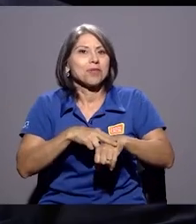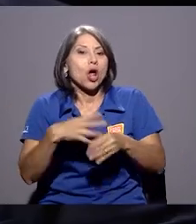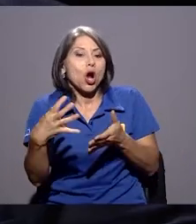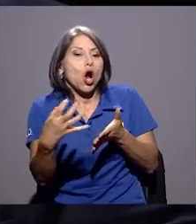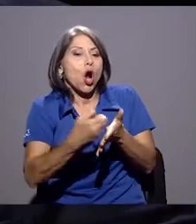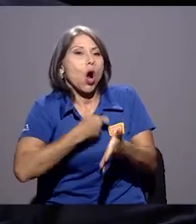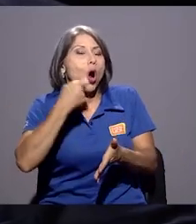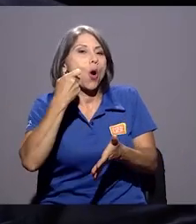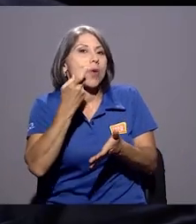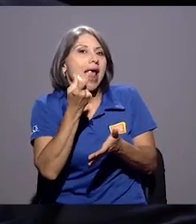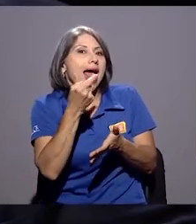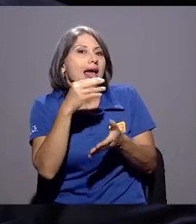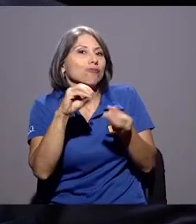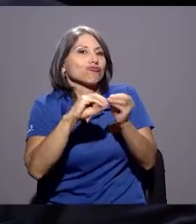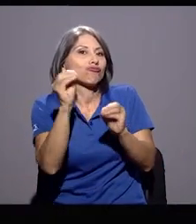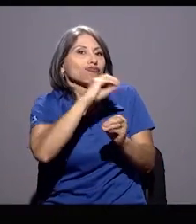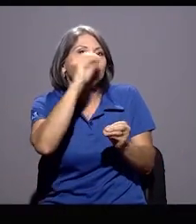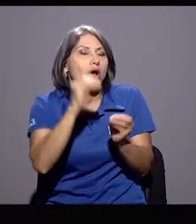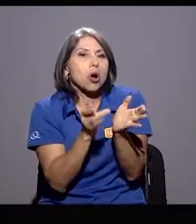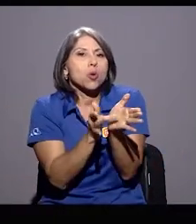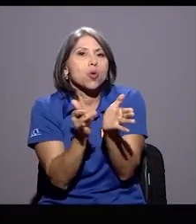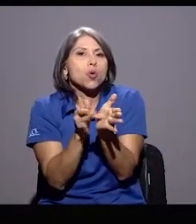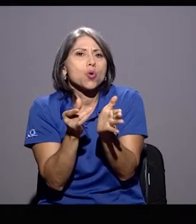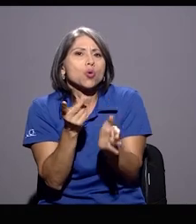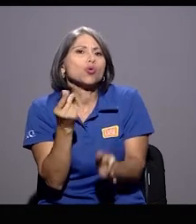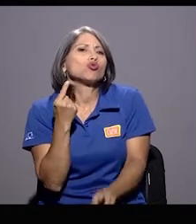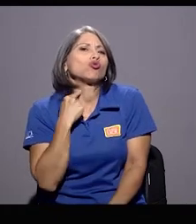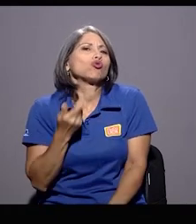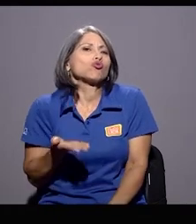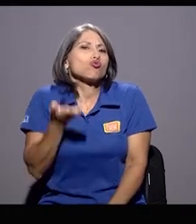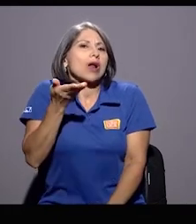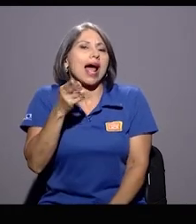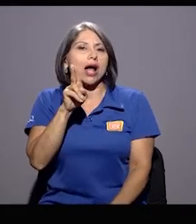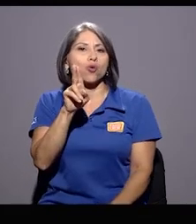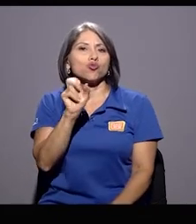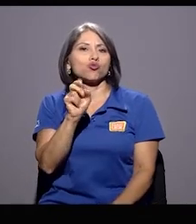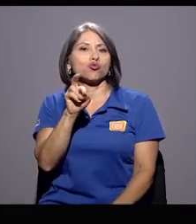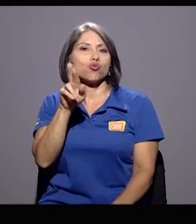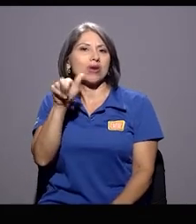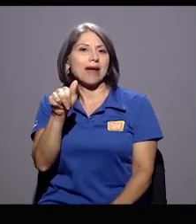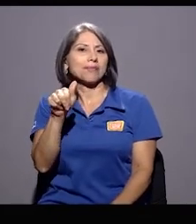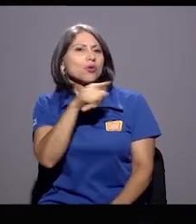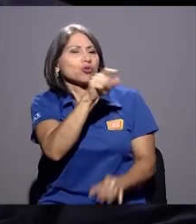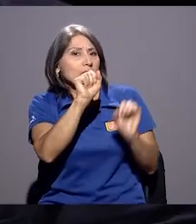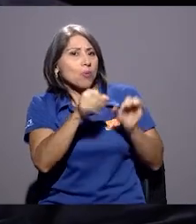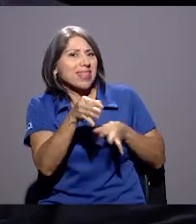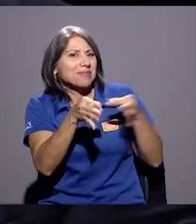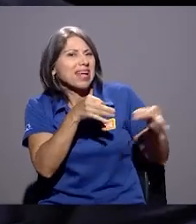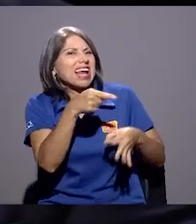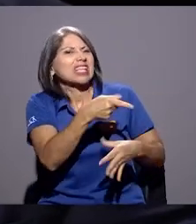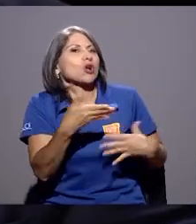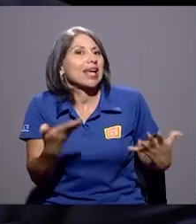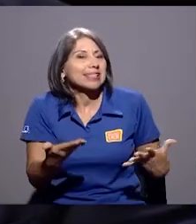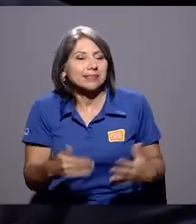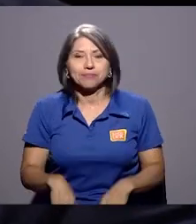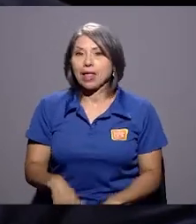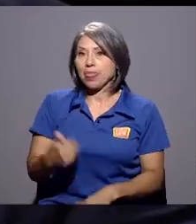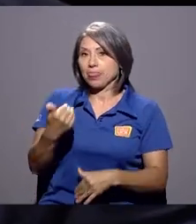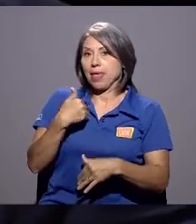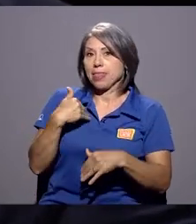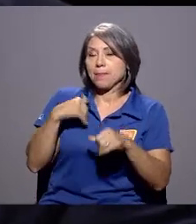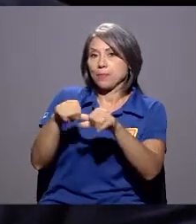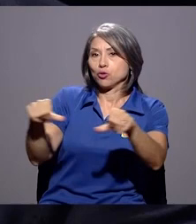¿Me puede explicar usted en lenguaje para todos qué es eso? Bueno, tenemos un sector